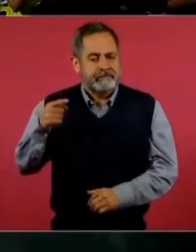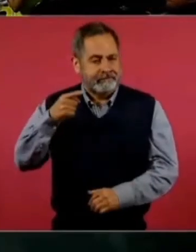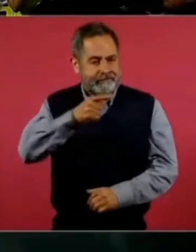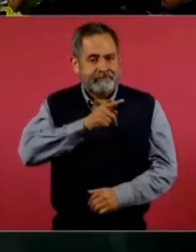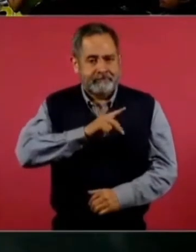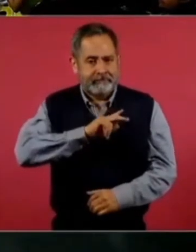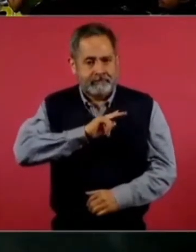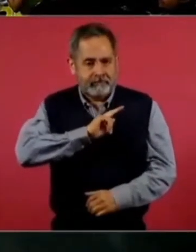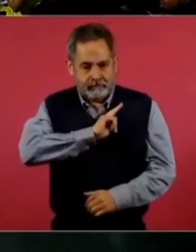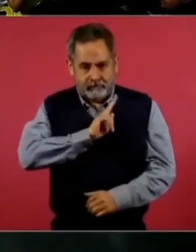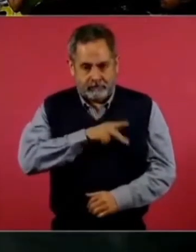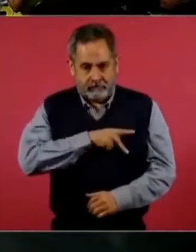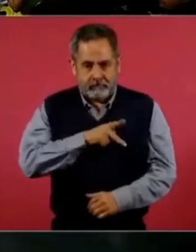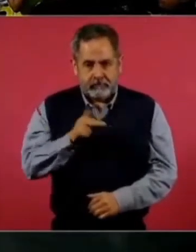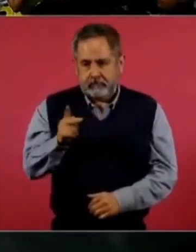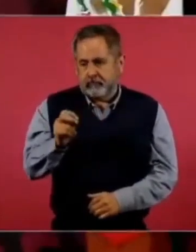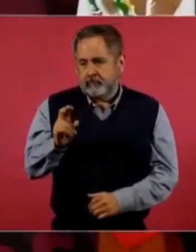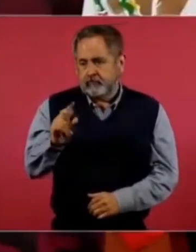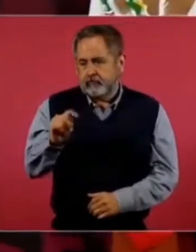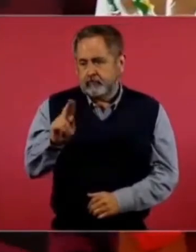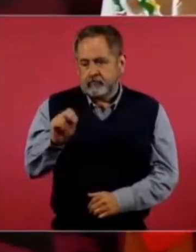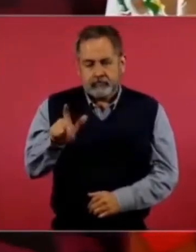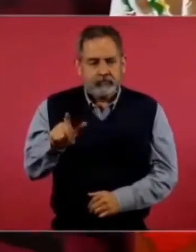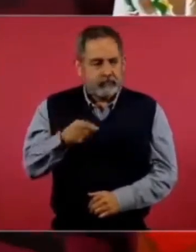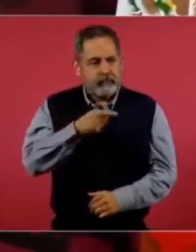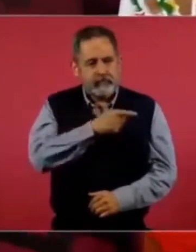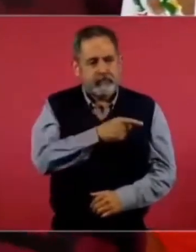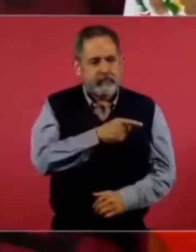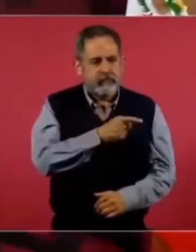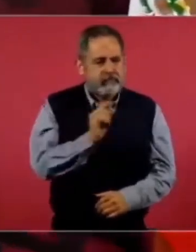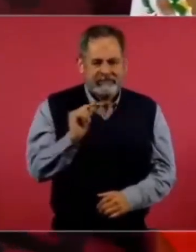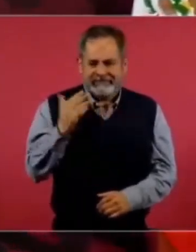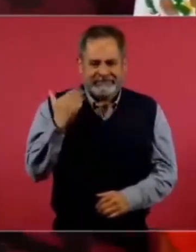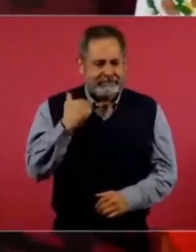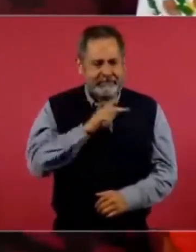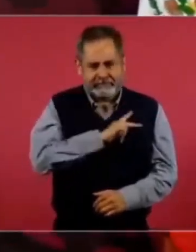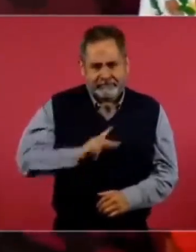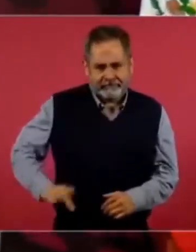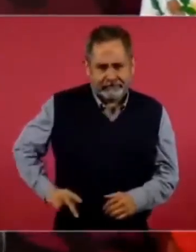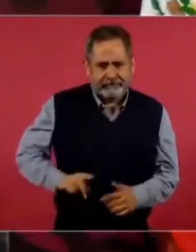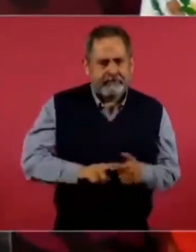de la Unión Europea,